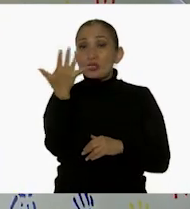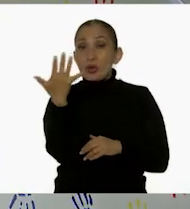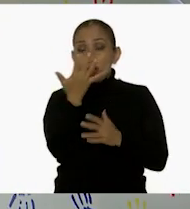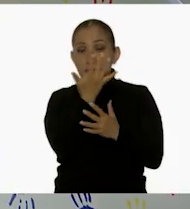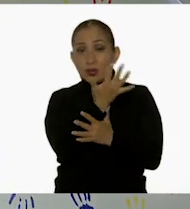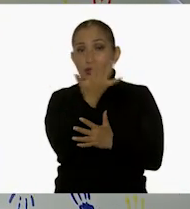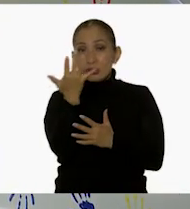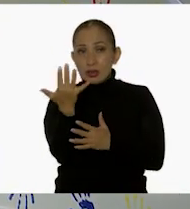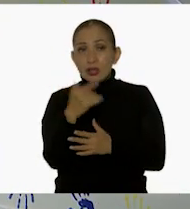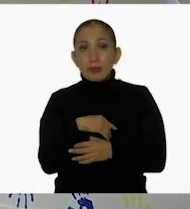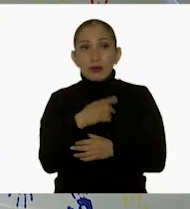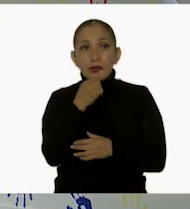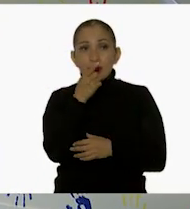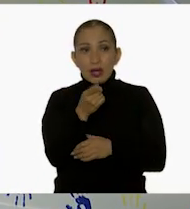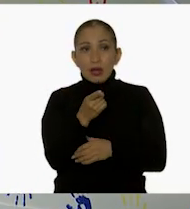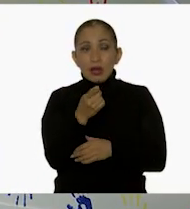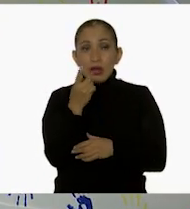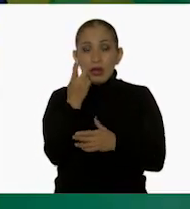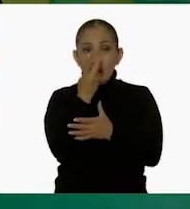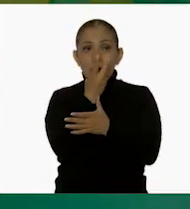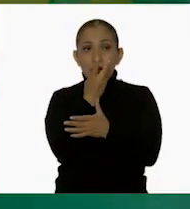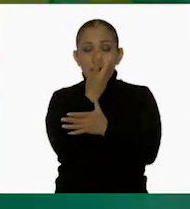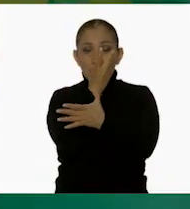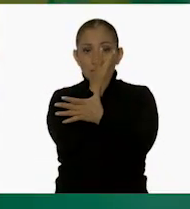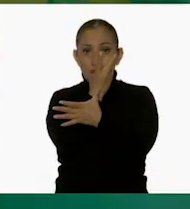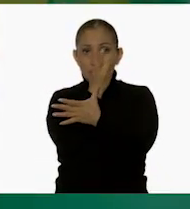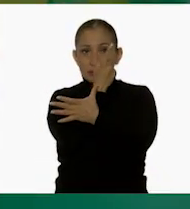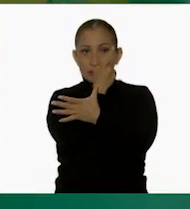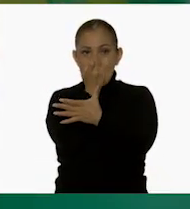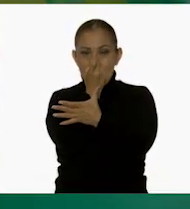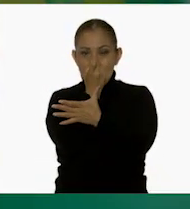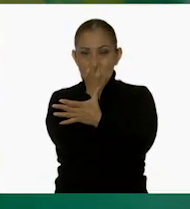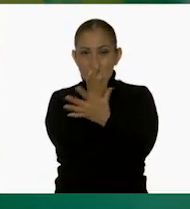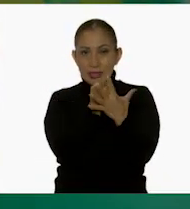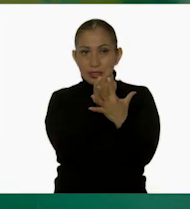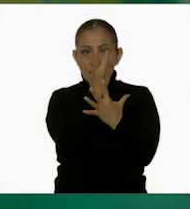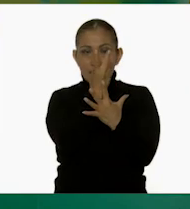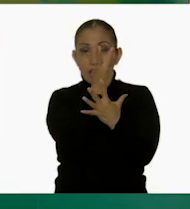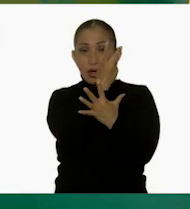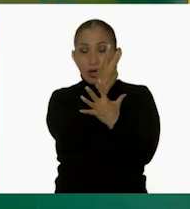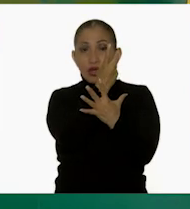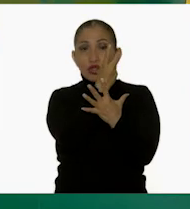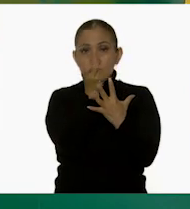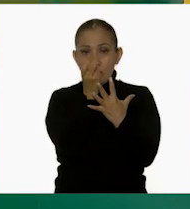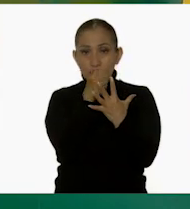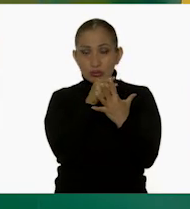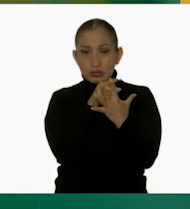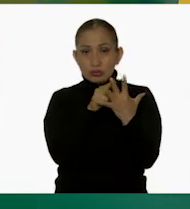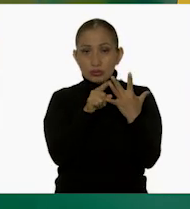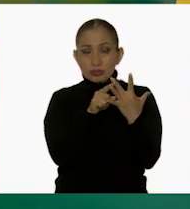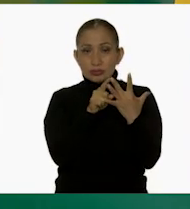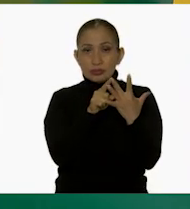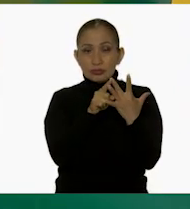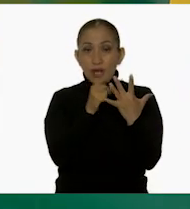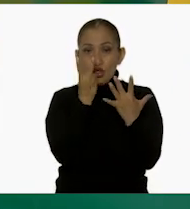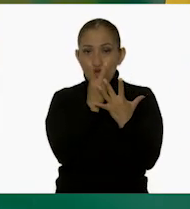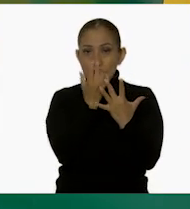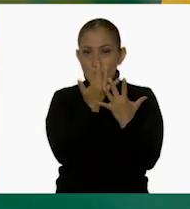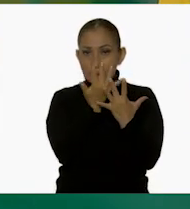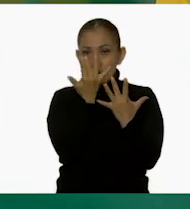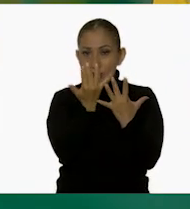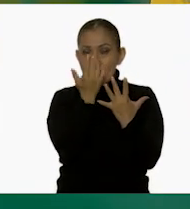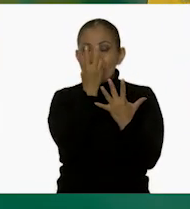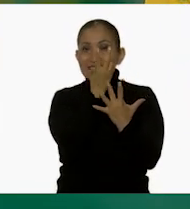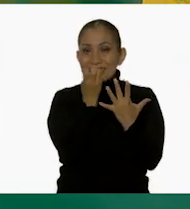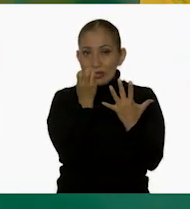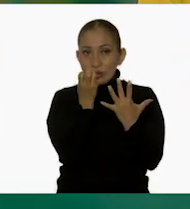Te voy a dar 100, 200, 300